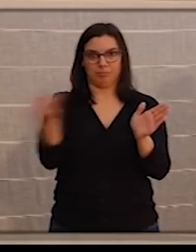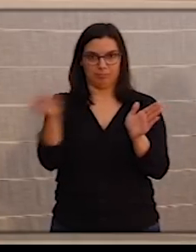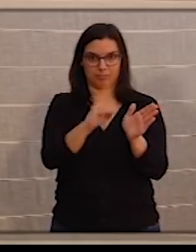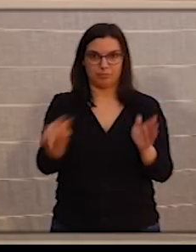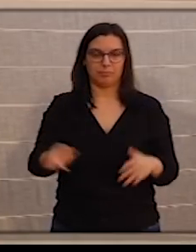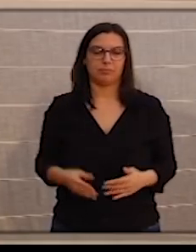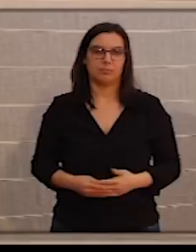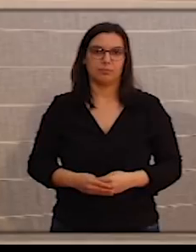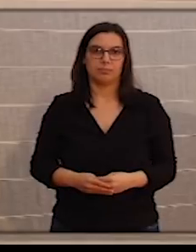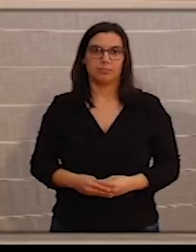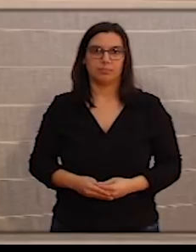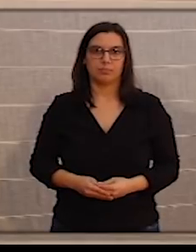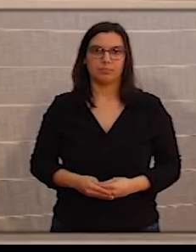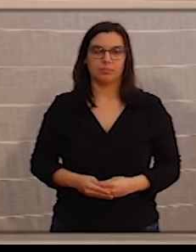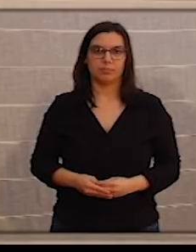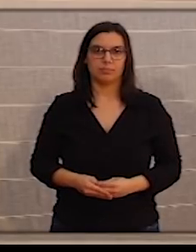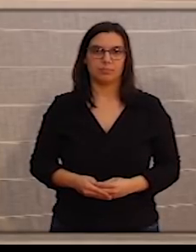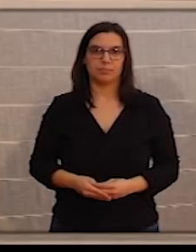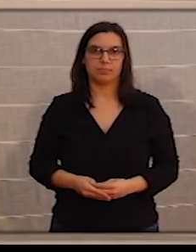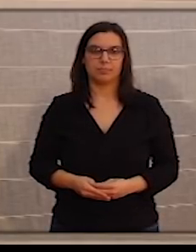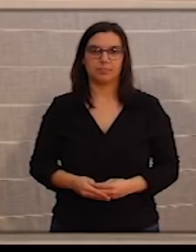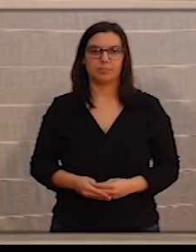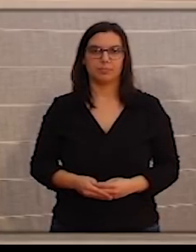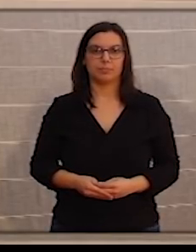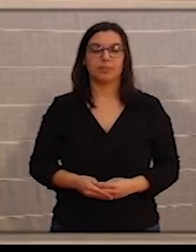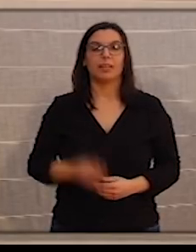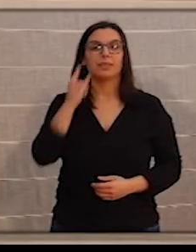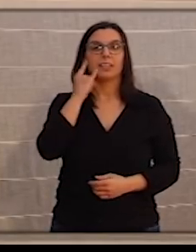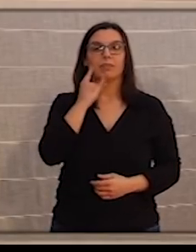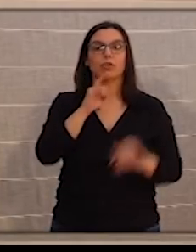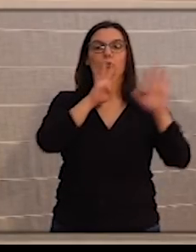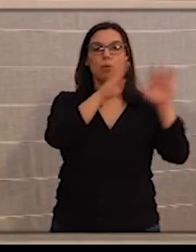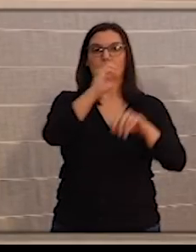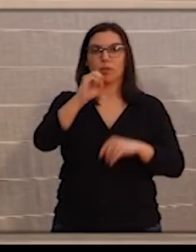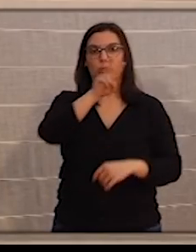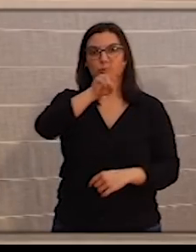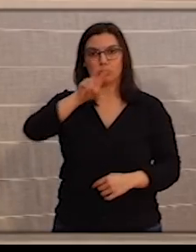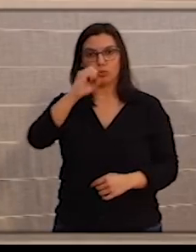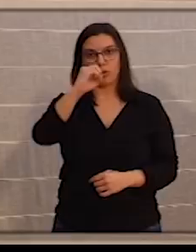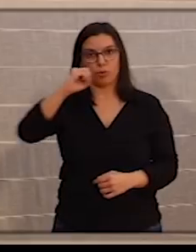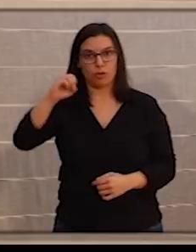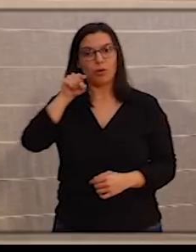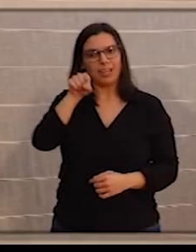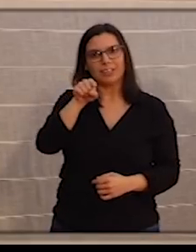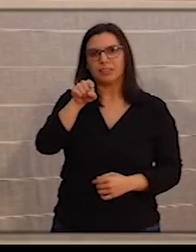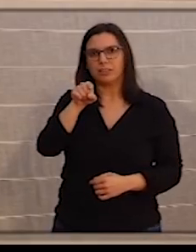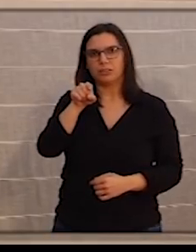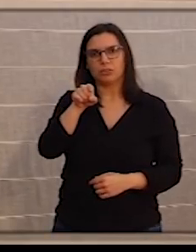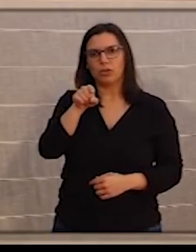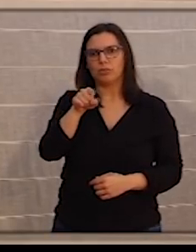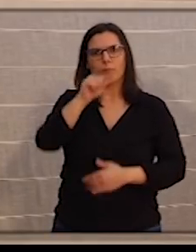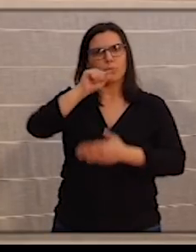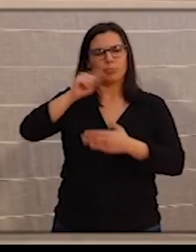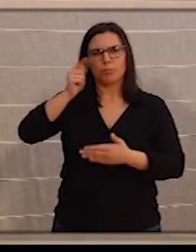situaciones. La línea 900-222-000 está siendo permanentemente